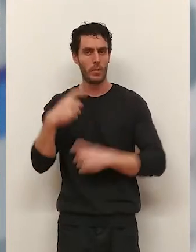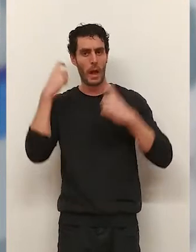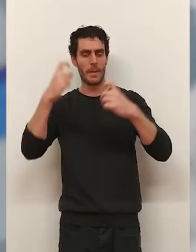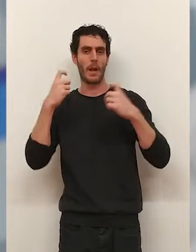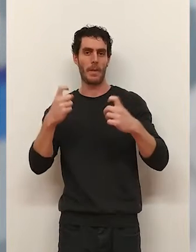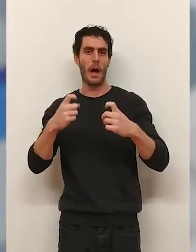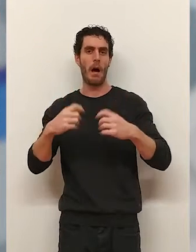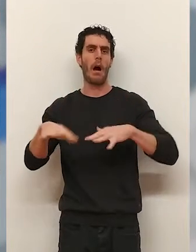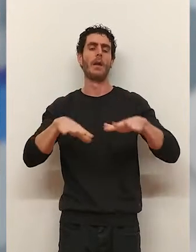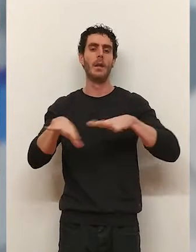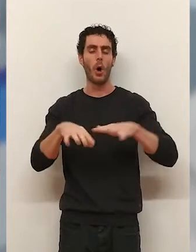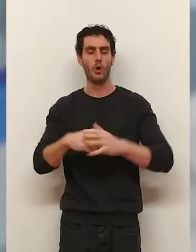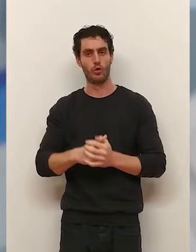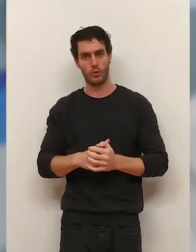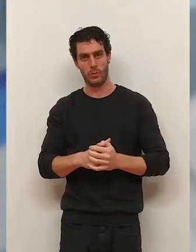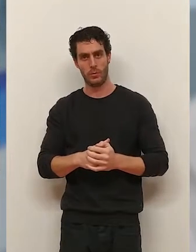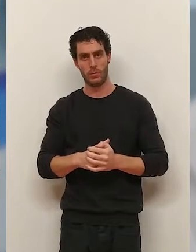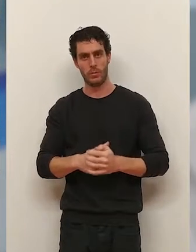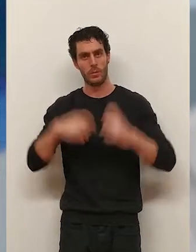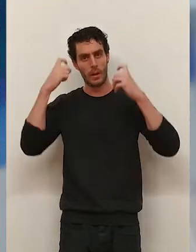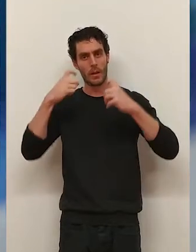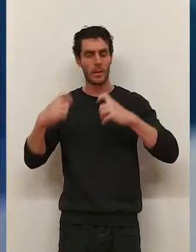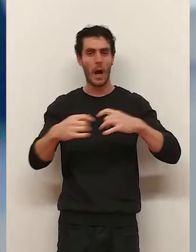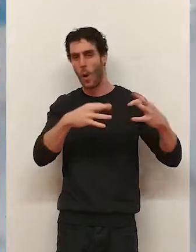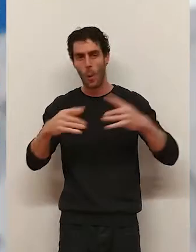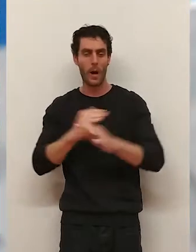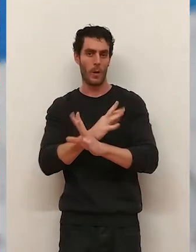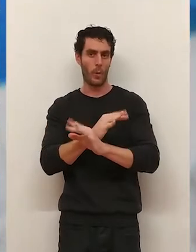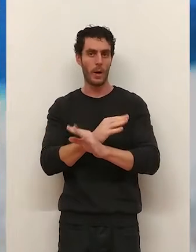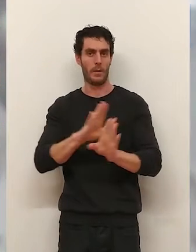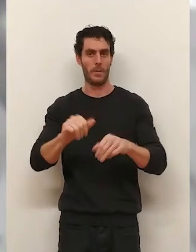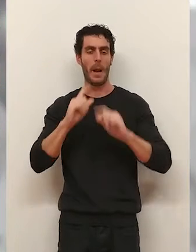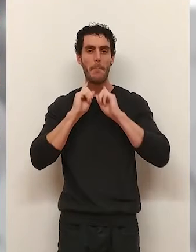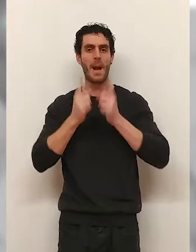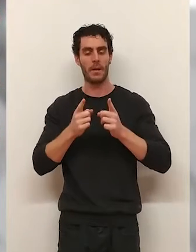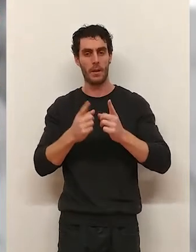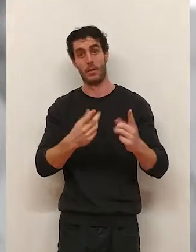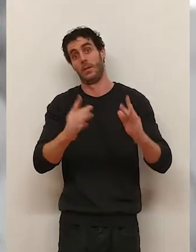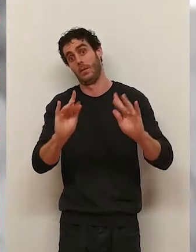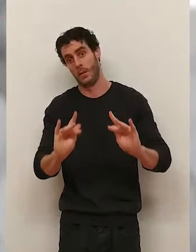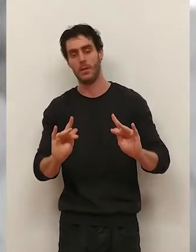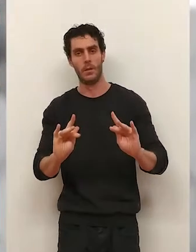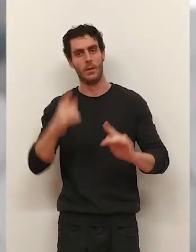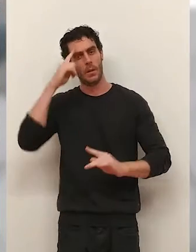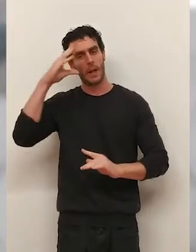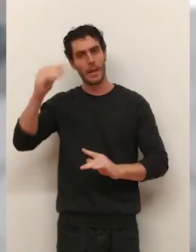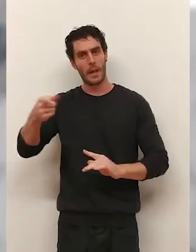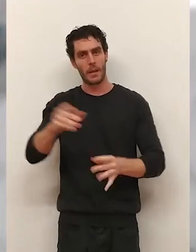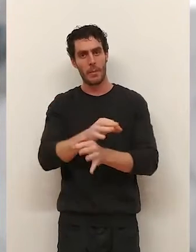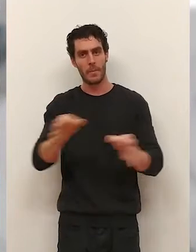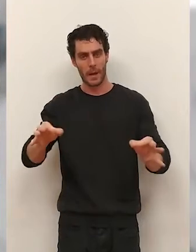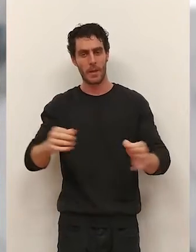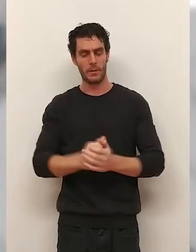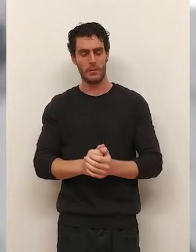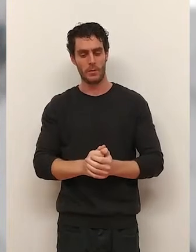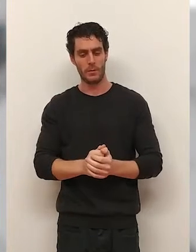ser proactivos e intentar jugar. Al final hay que ser valientes, eso sí, inteligentes y